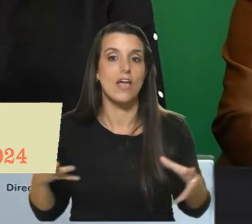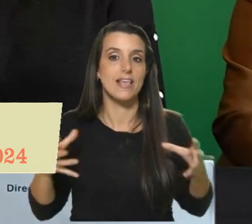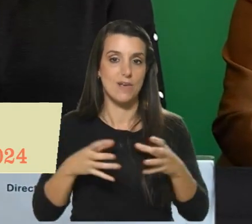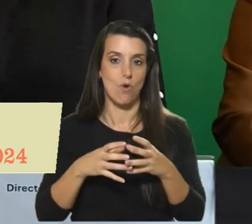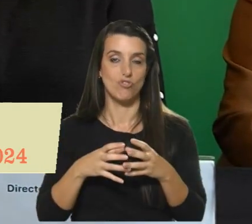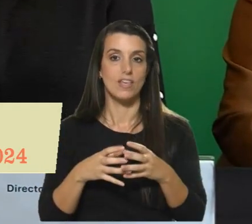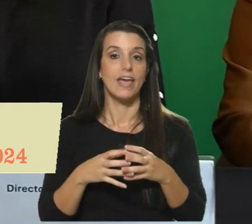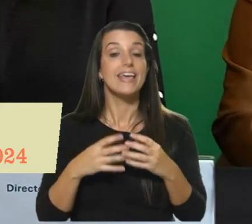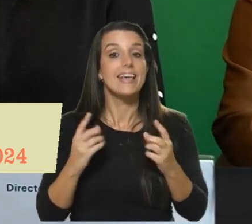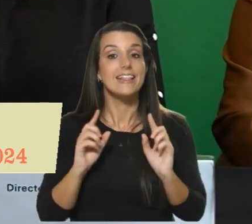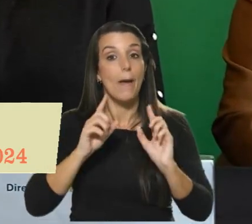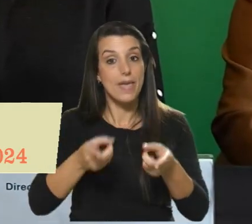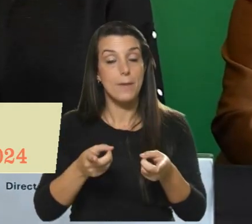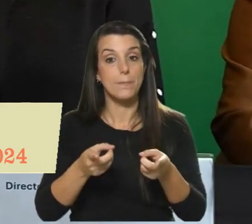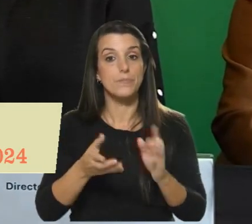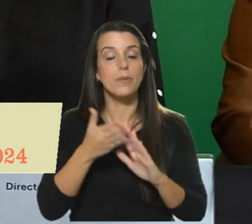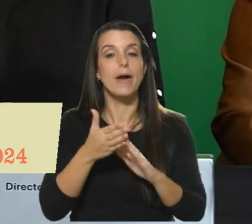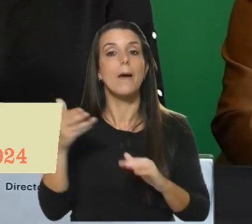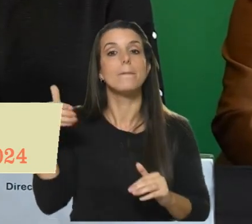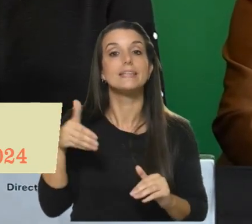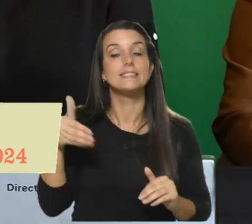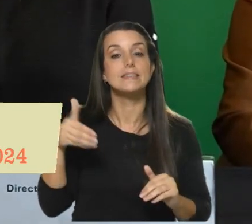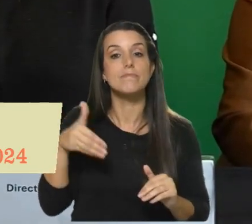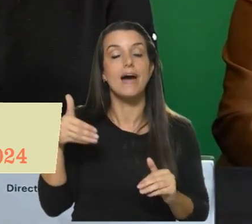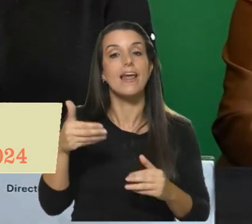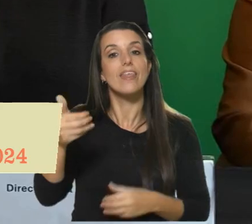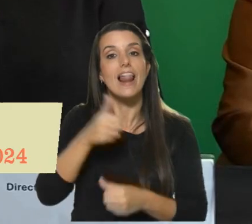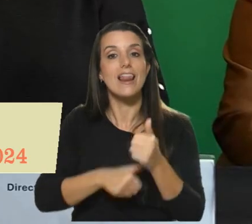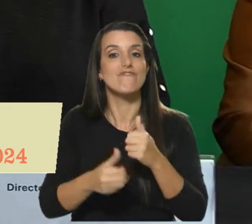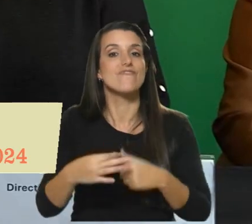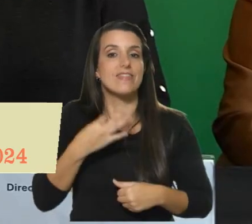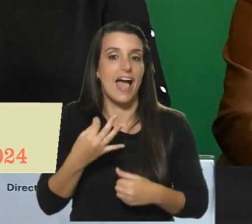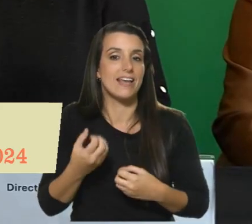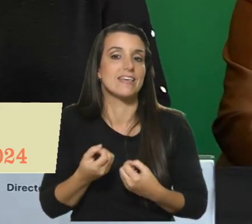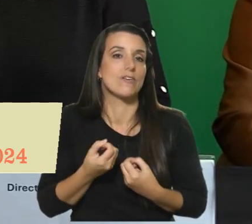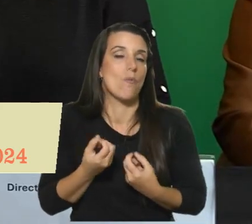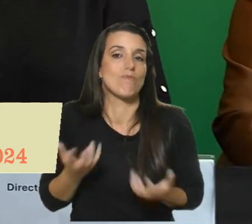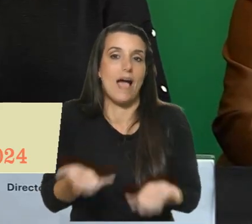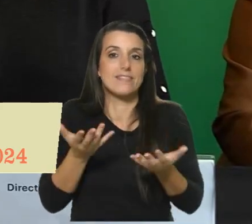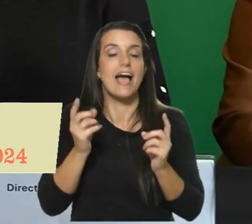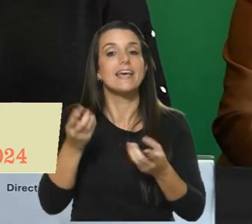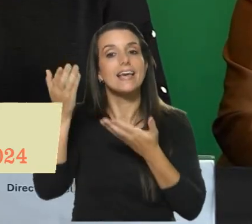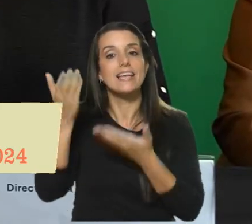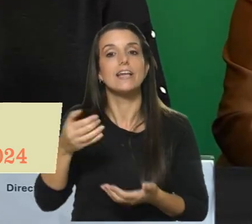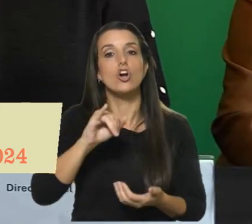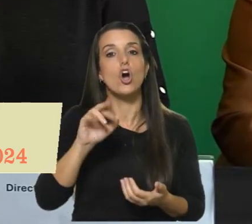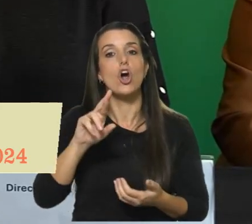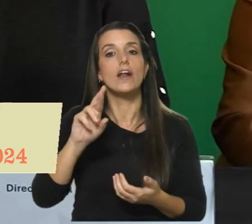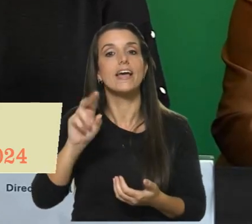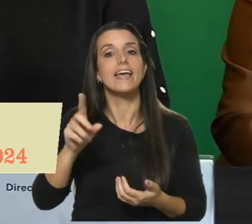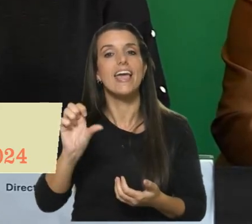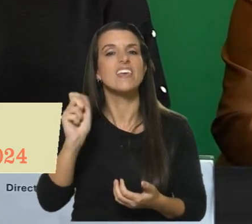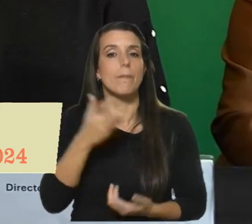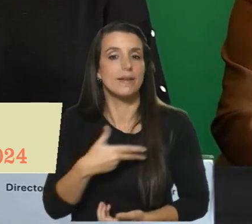voluntarios y también para participar del relevo por la vida. En este momento está hablando Jorge Bartesagui, presidente de la Fundación